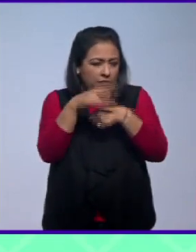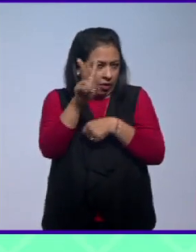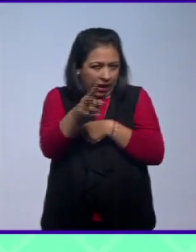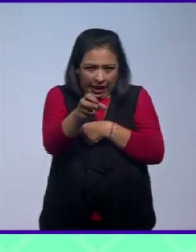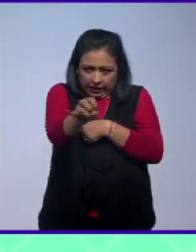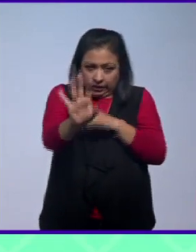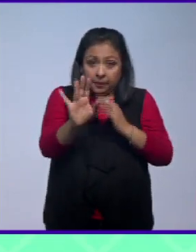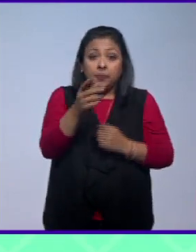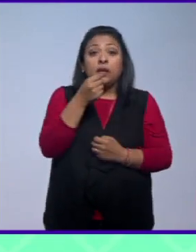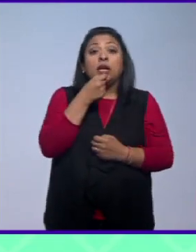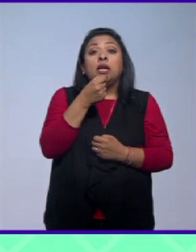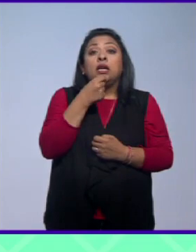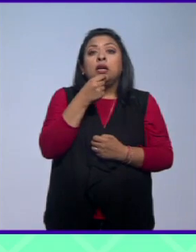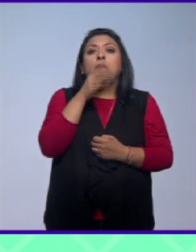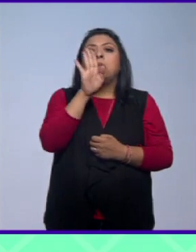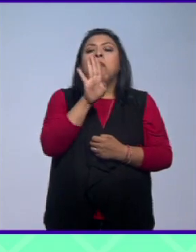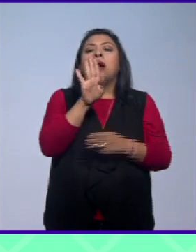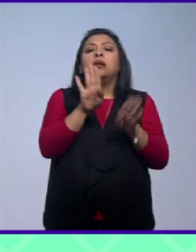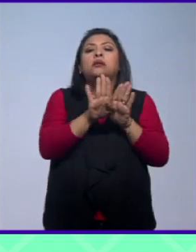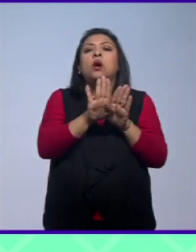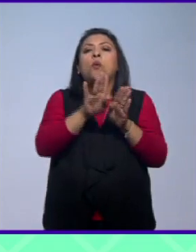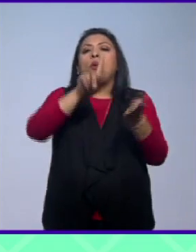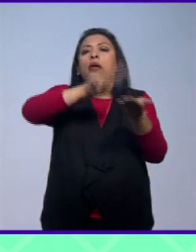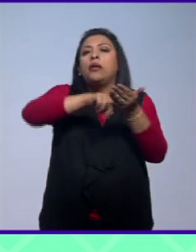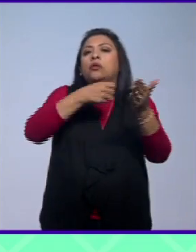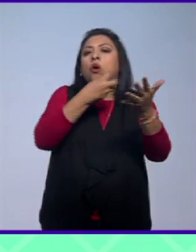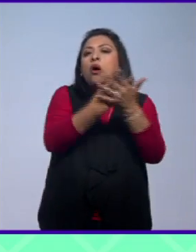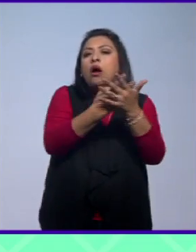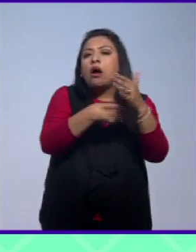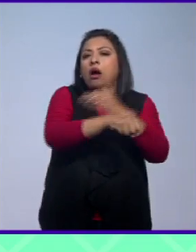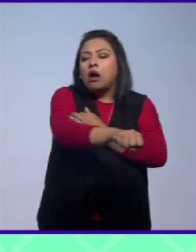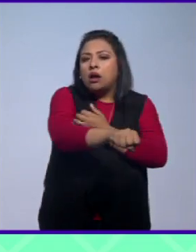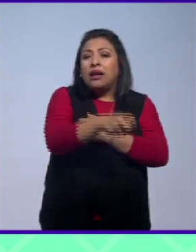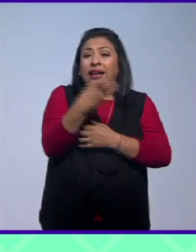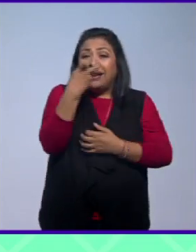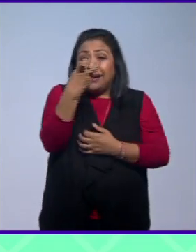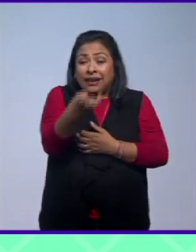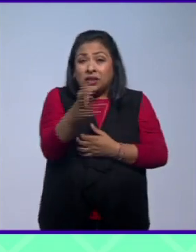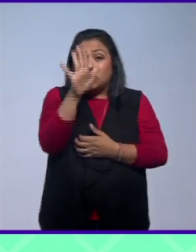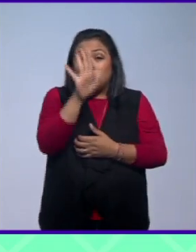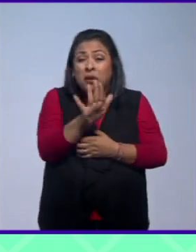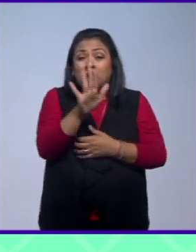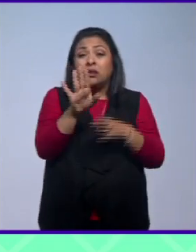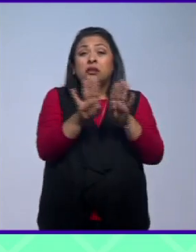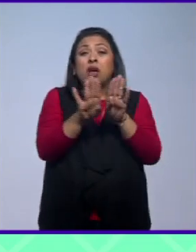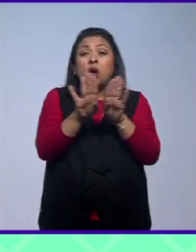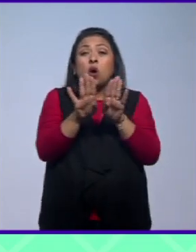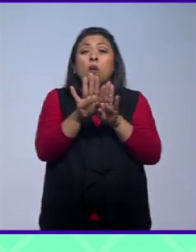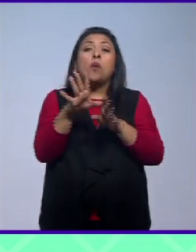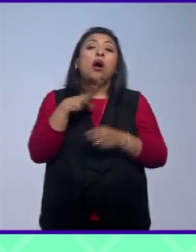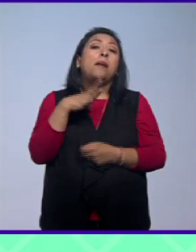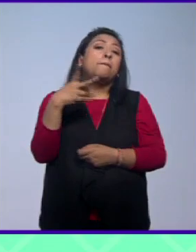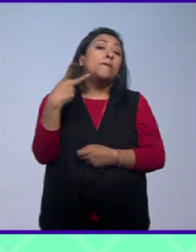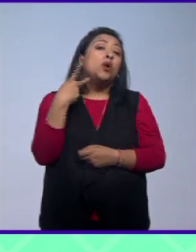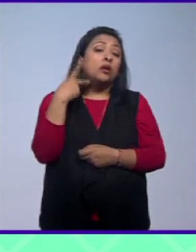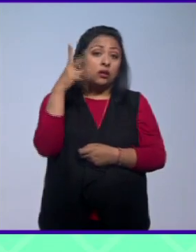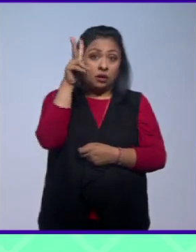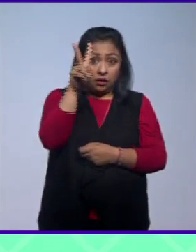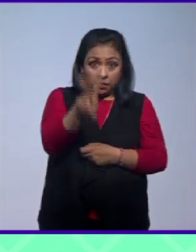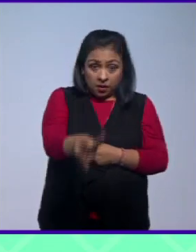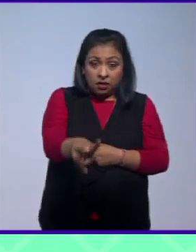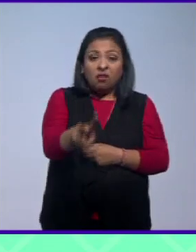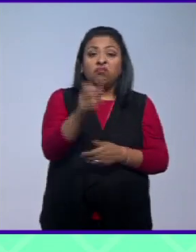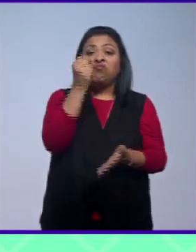los niños están como rehenes y eso es parte de lo que está ocurriendo con esta forma de llevar a cabo una política que efectivamente